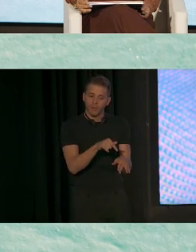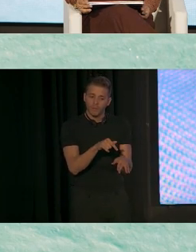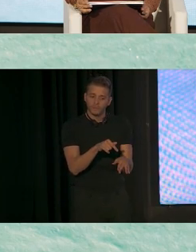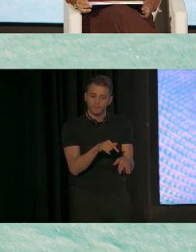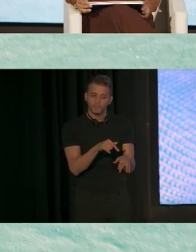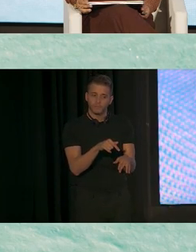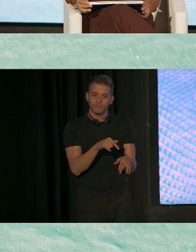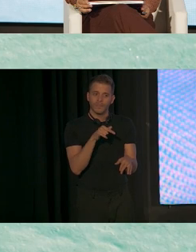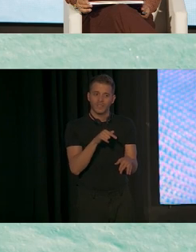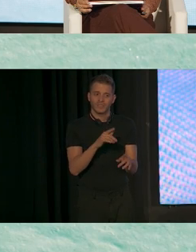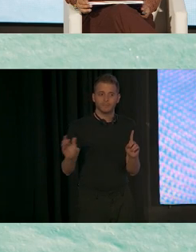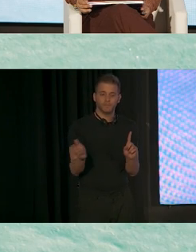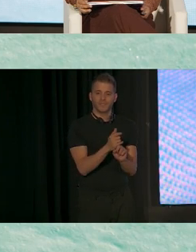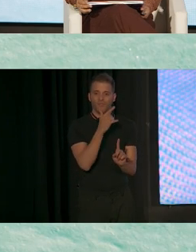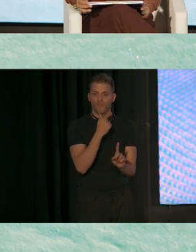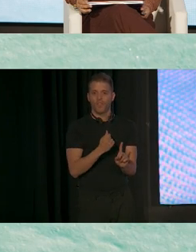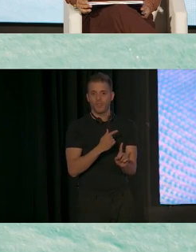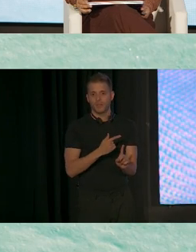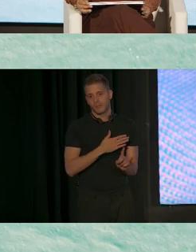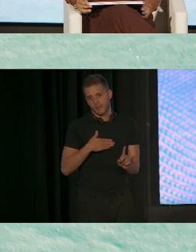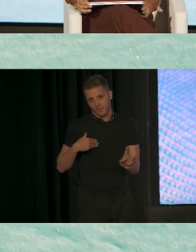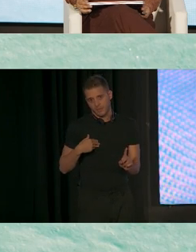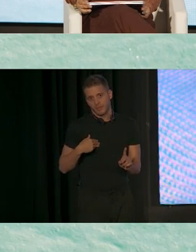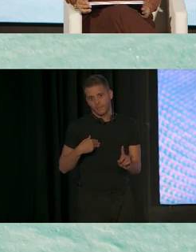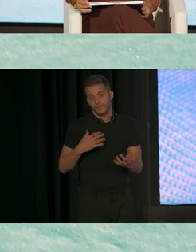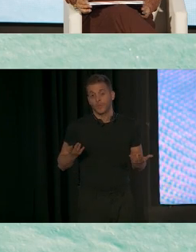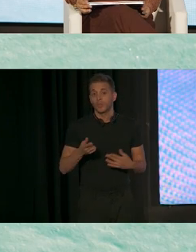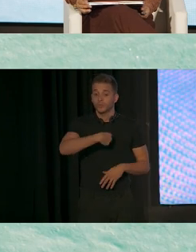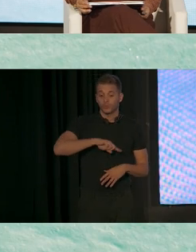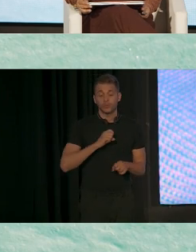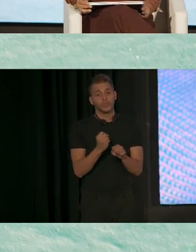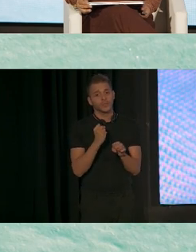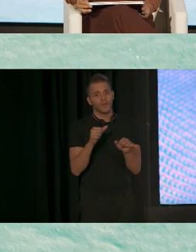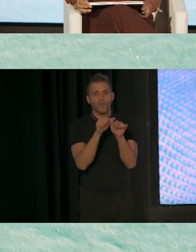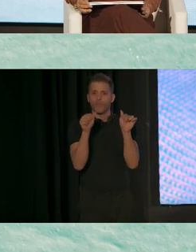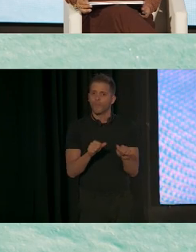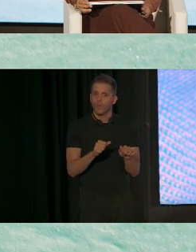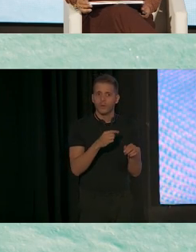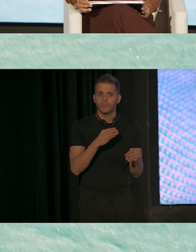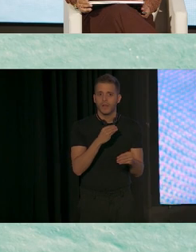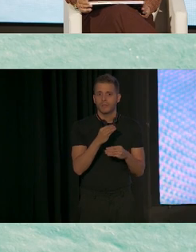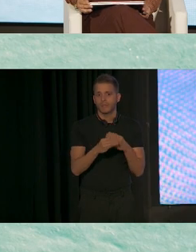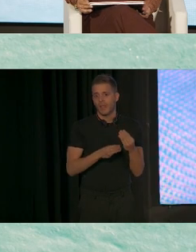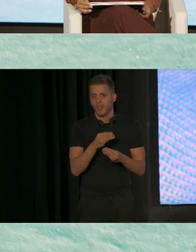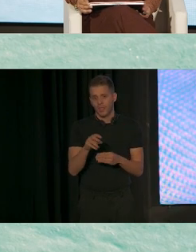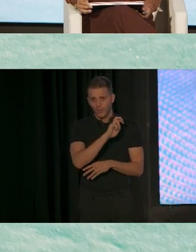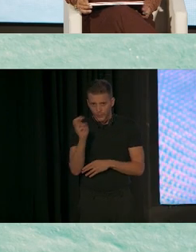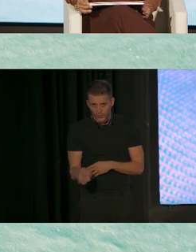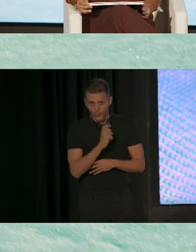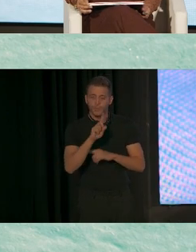encontrarse fácilmente. Y hacemos este trabajo en muchas maneras, a lo cual hablaré con más detalle en un momento.